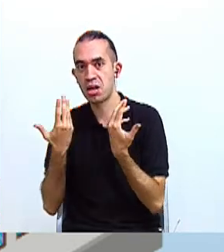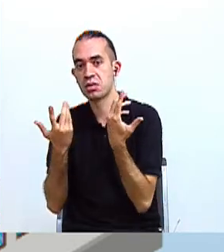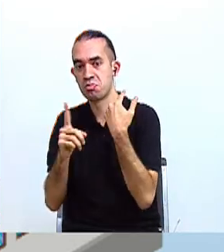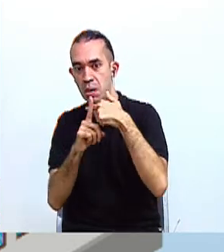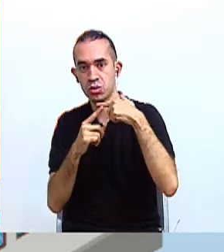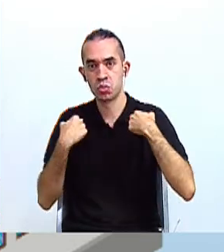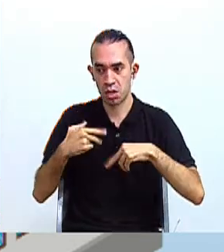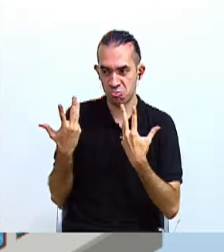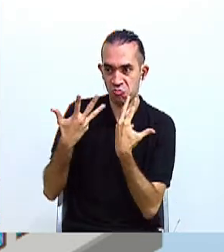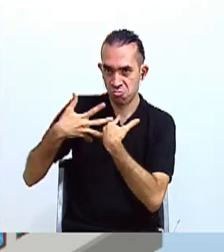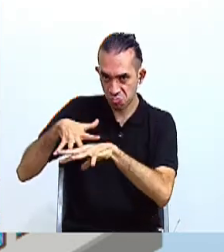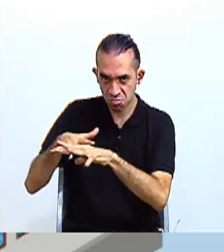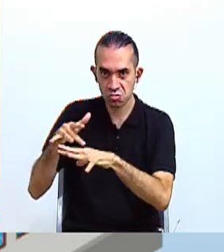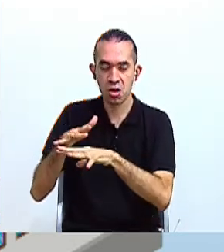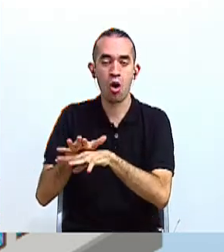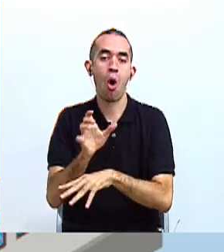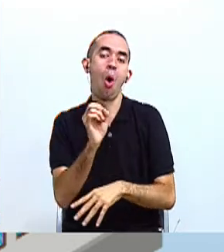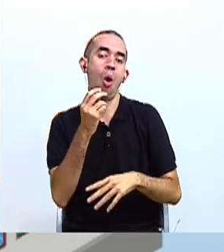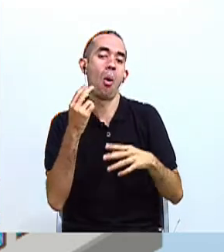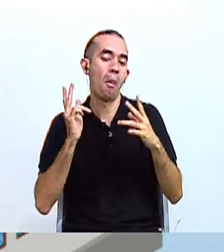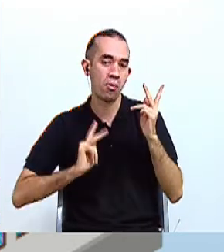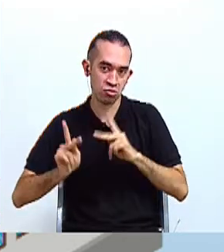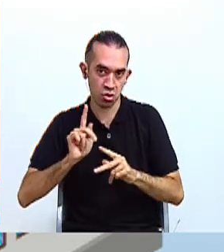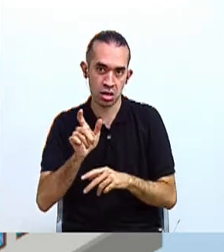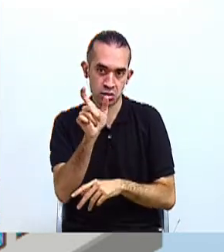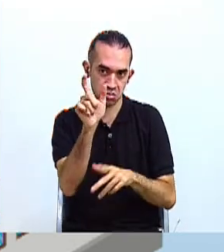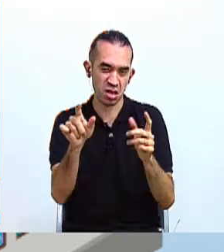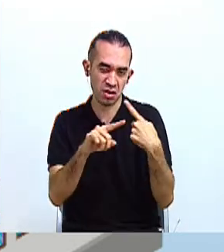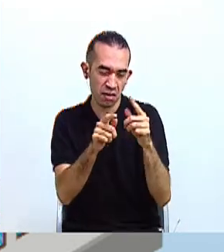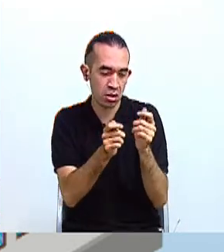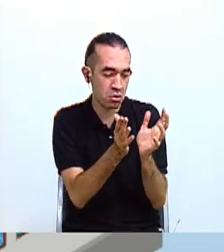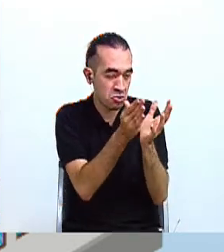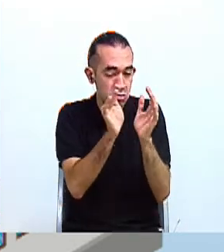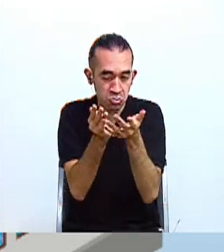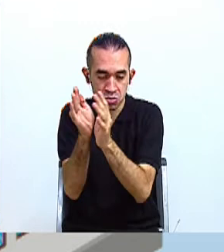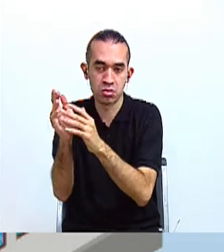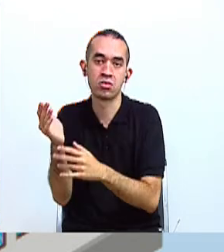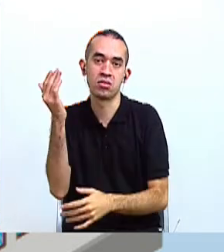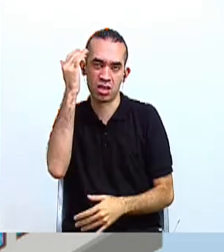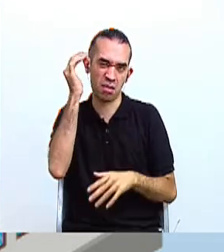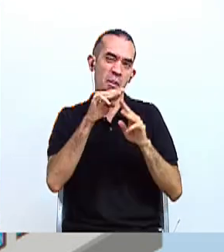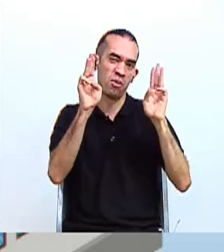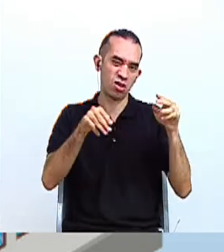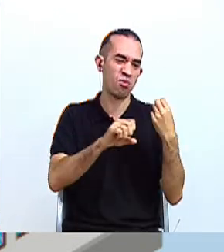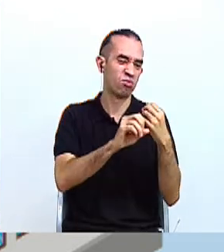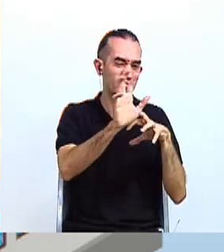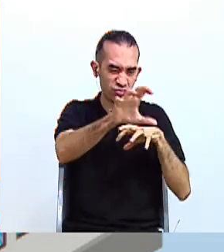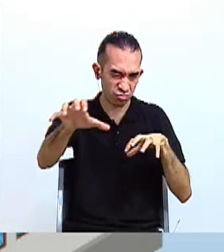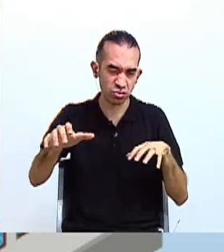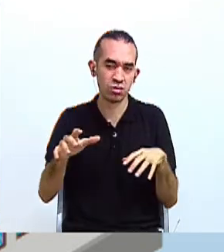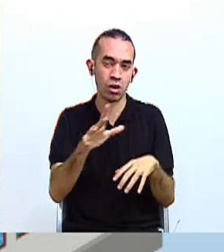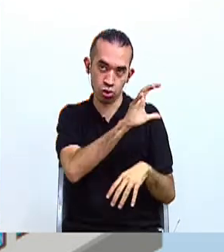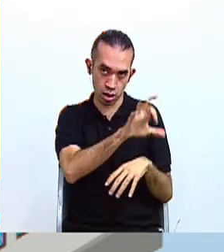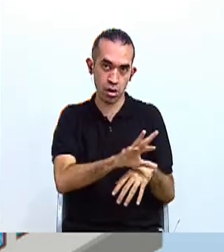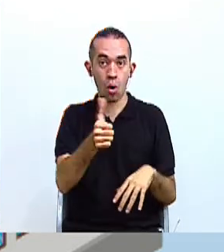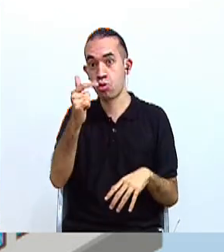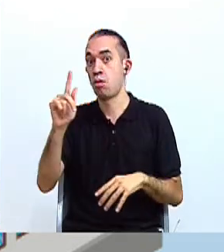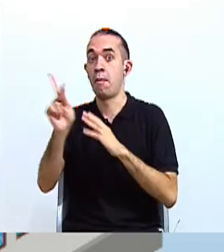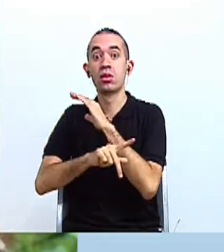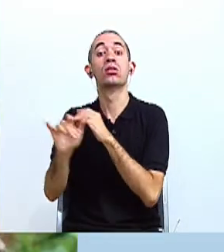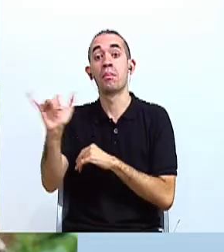apreciar en muchos museos, como vamos a ver más adelante, museos de Costa Rica y museos también fuera de nuestro país.